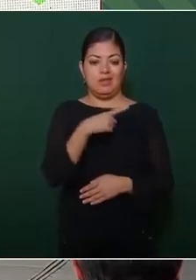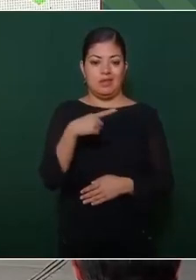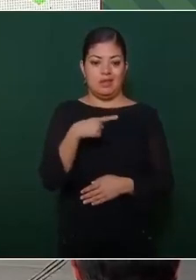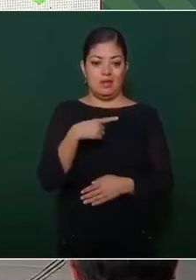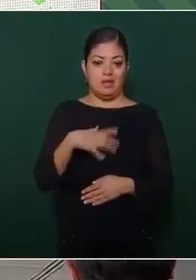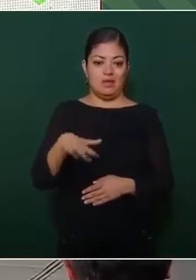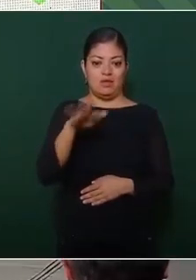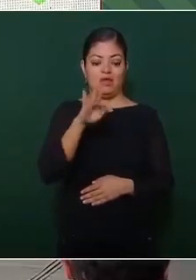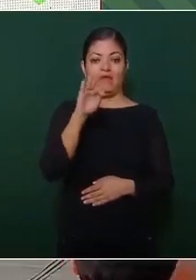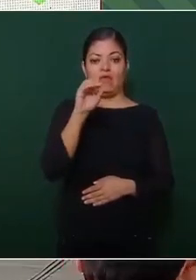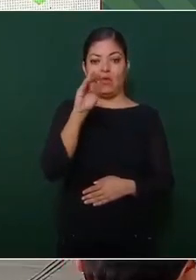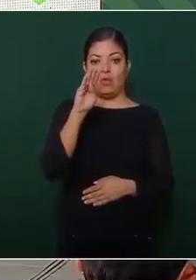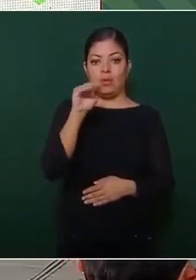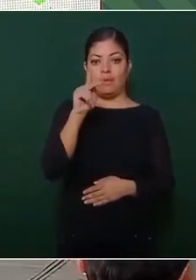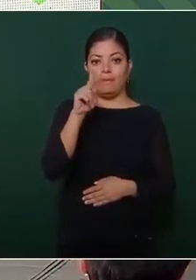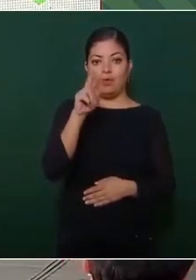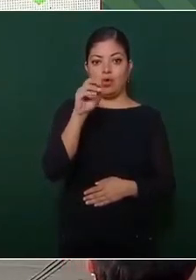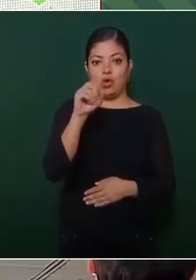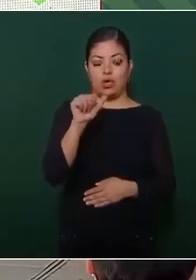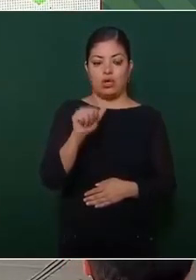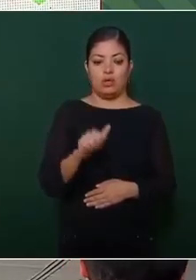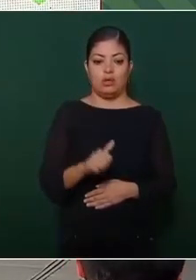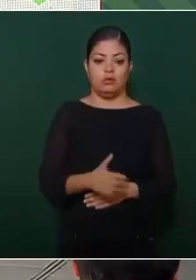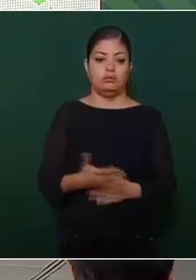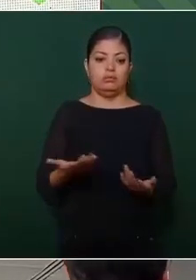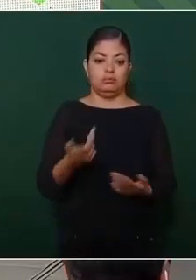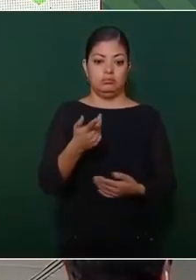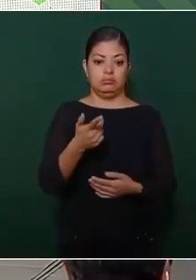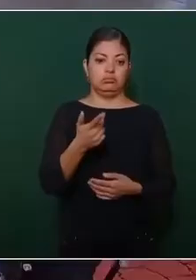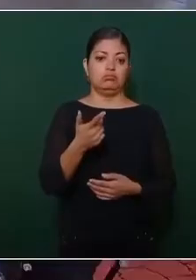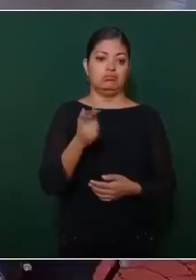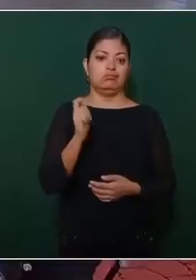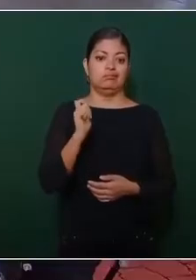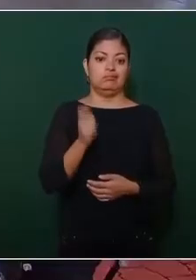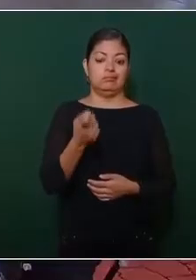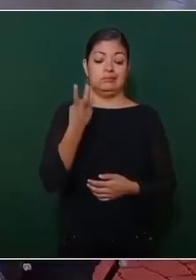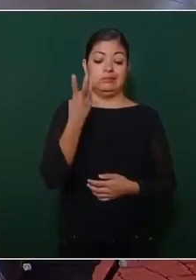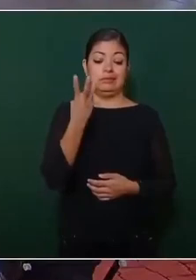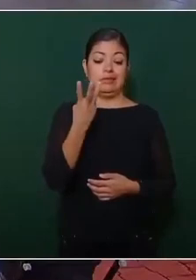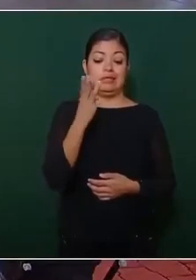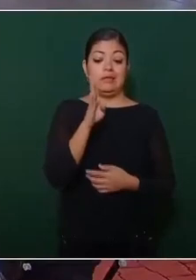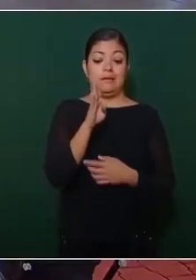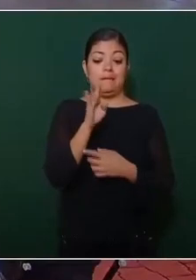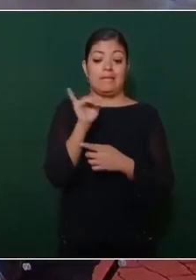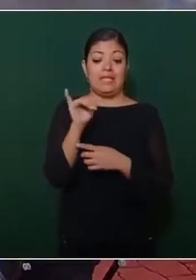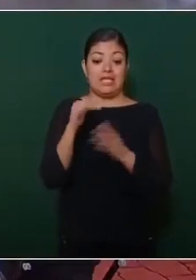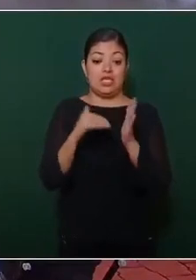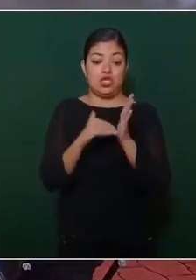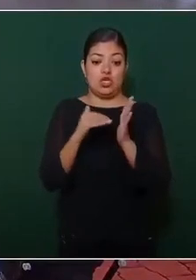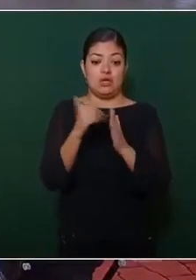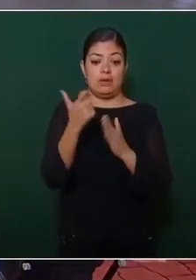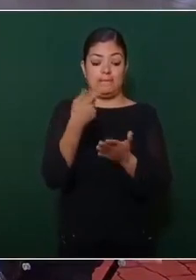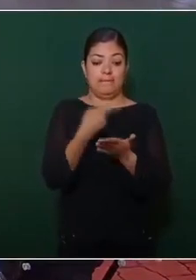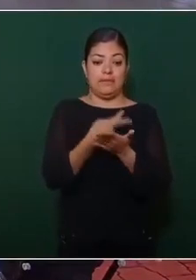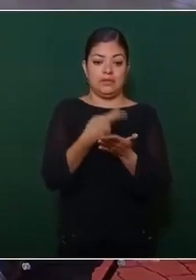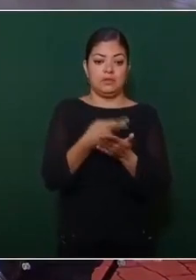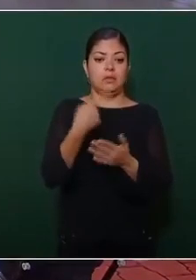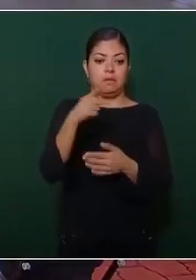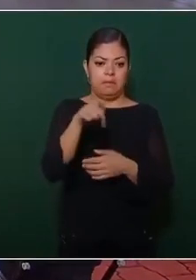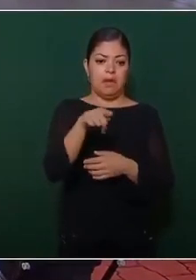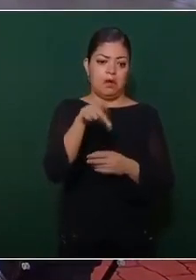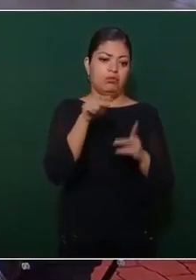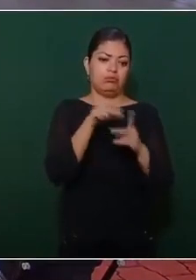el Fobaproa, que nos ha costado tres billones de pesos, pero en esto sí, bajó.